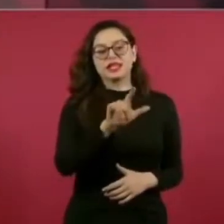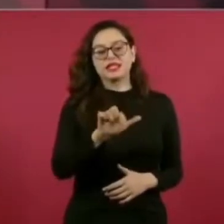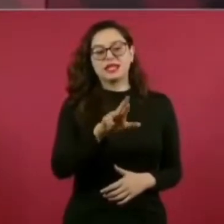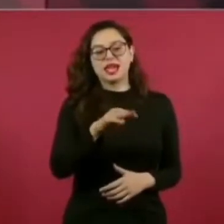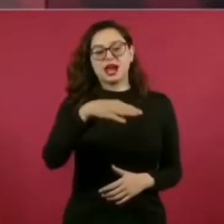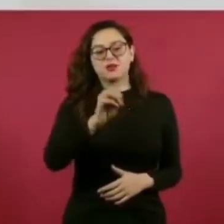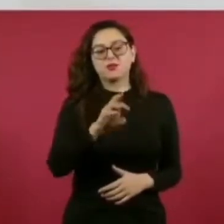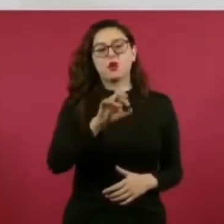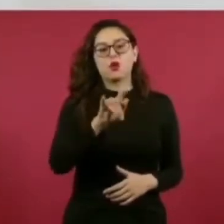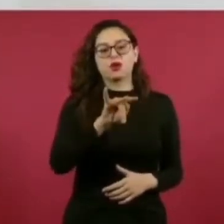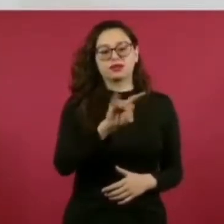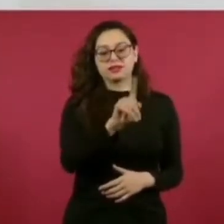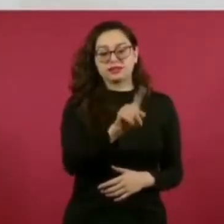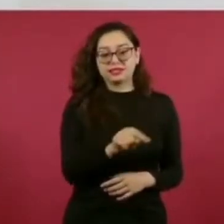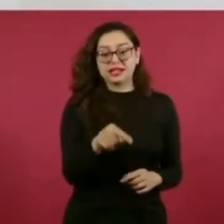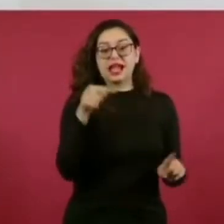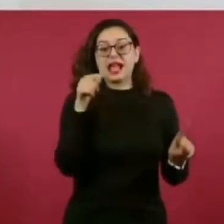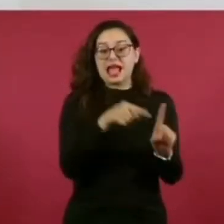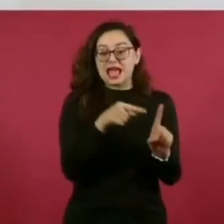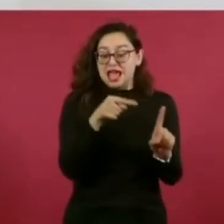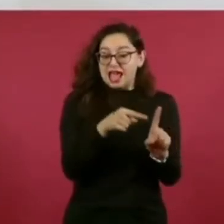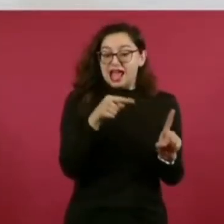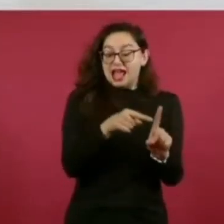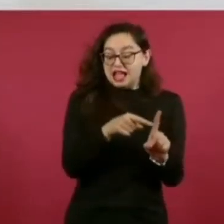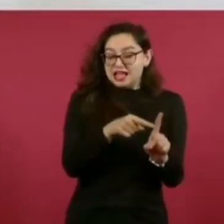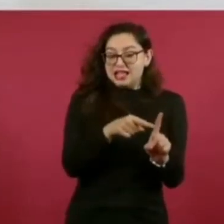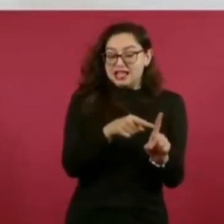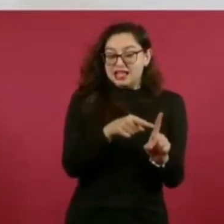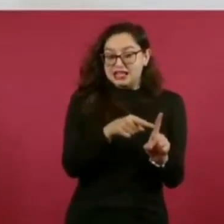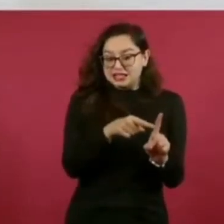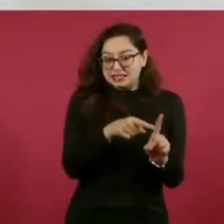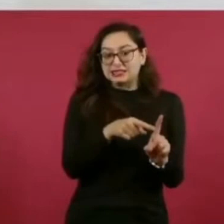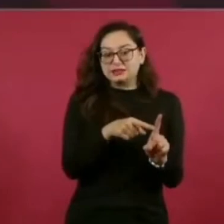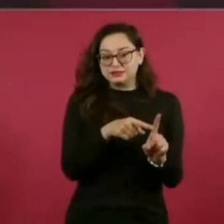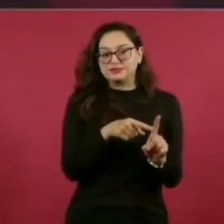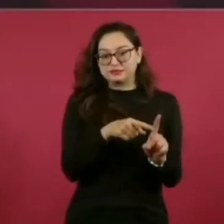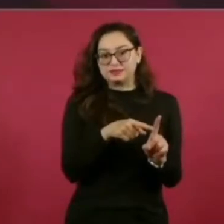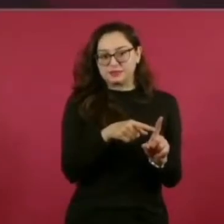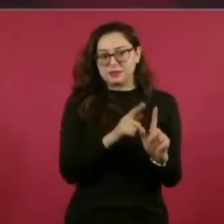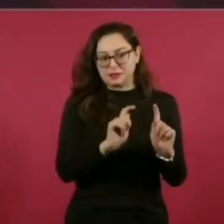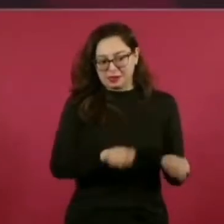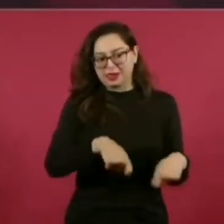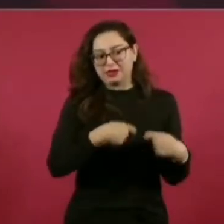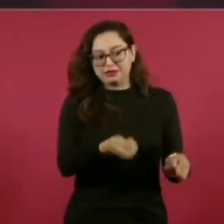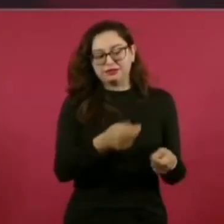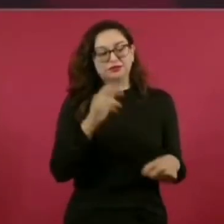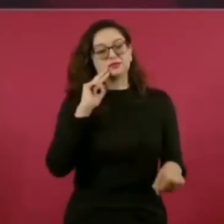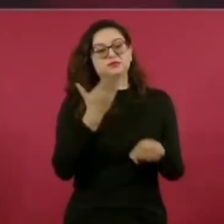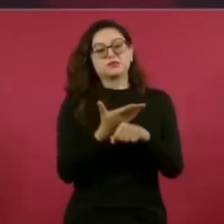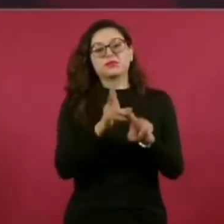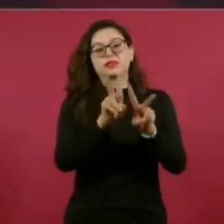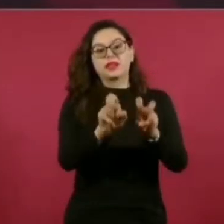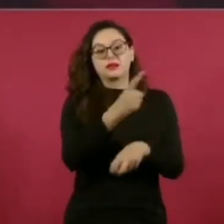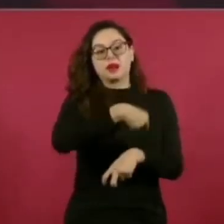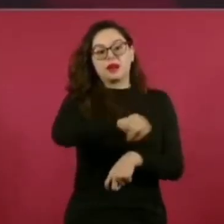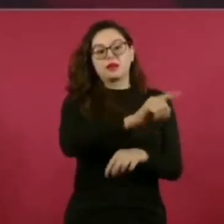a él le tocó lo del rescate y